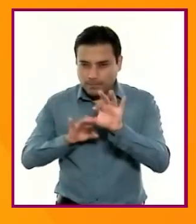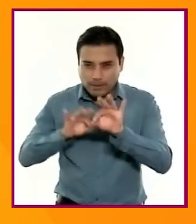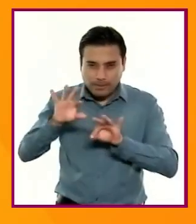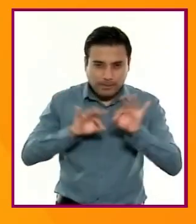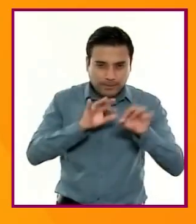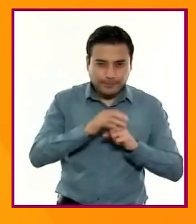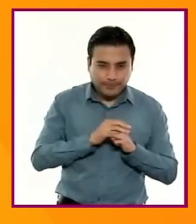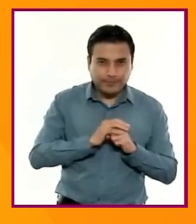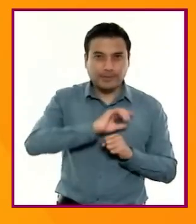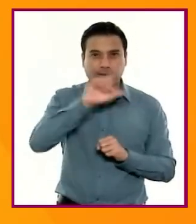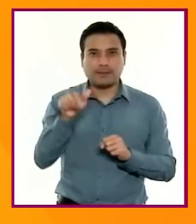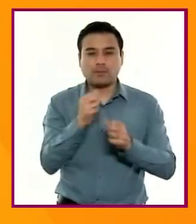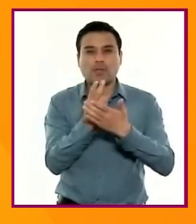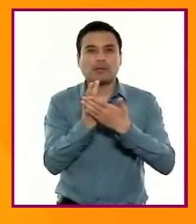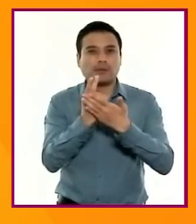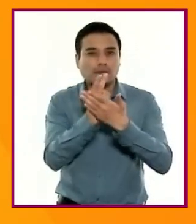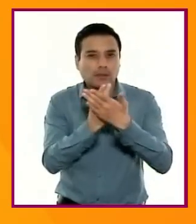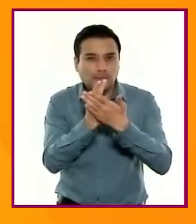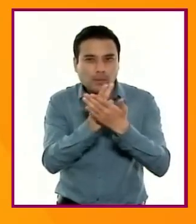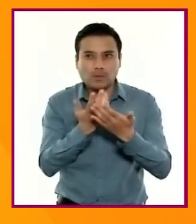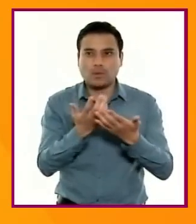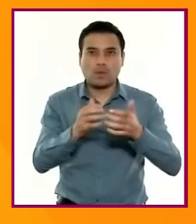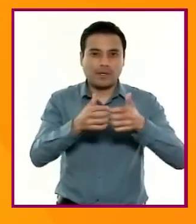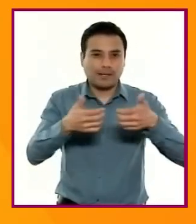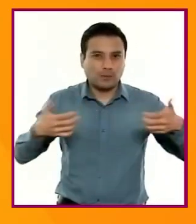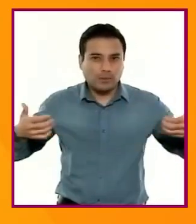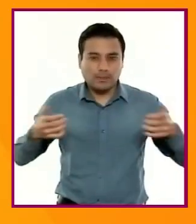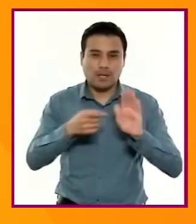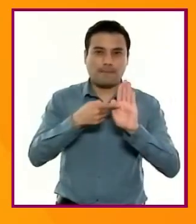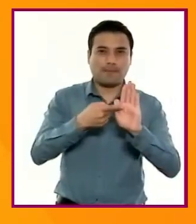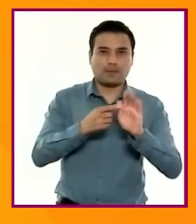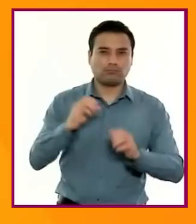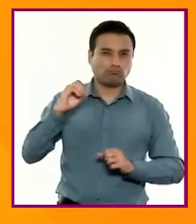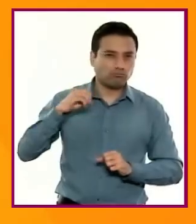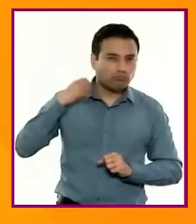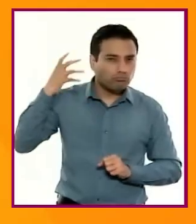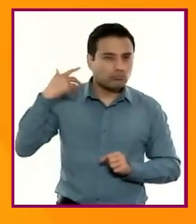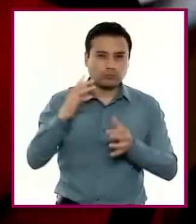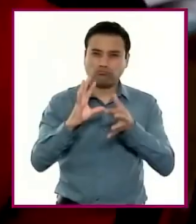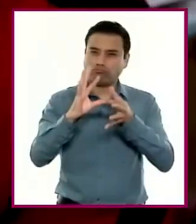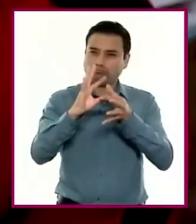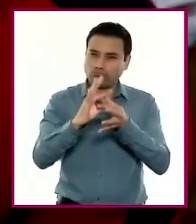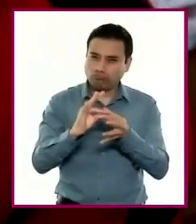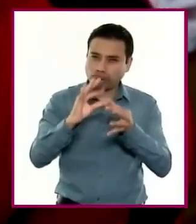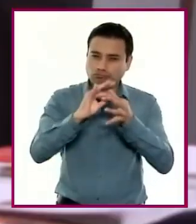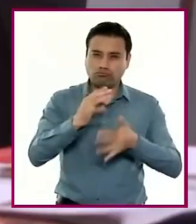elaborado apoyos gráficos, además de haber ensayado para modular su ritmo y tono de voz.